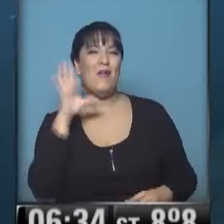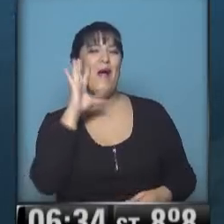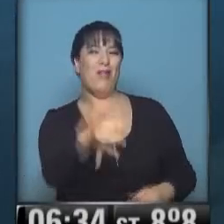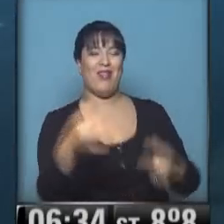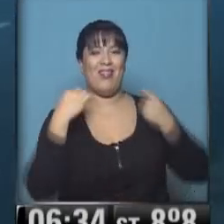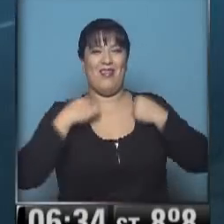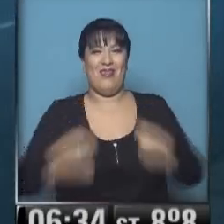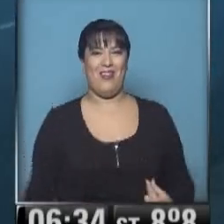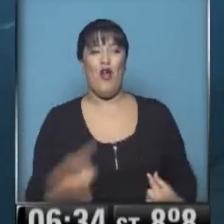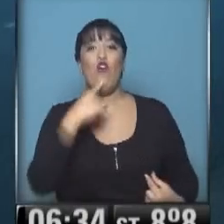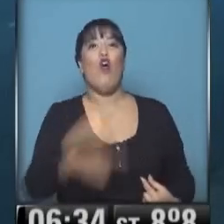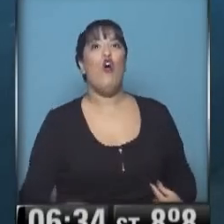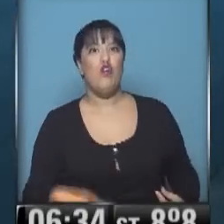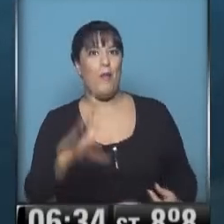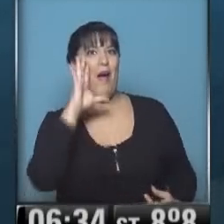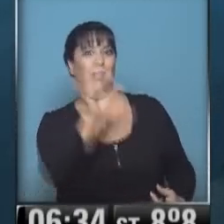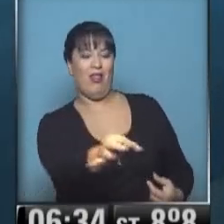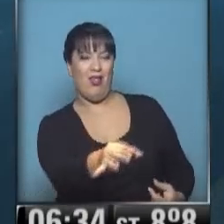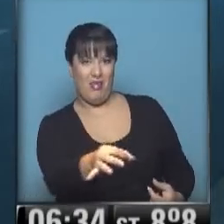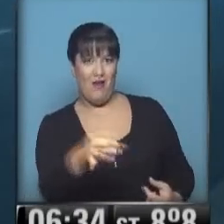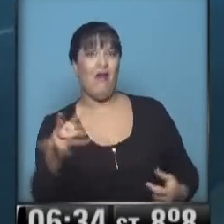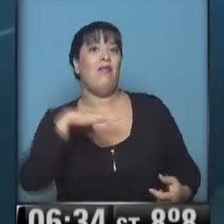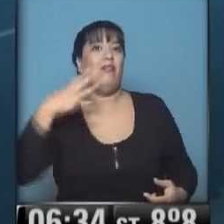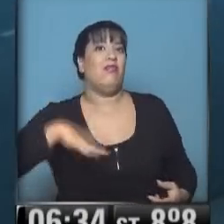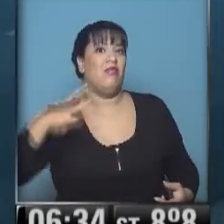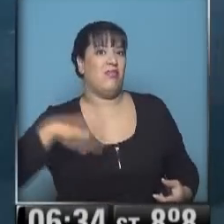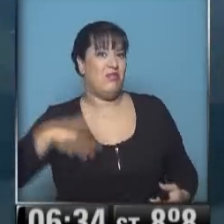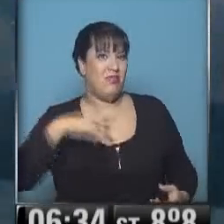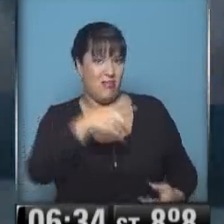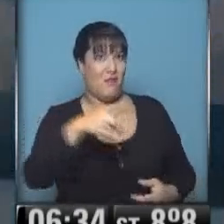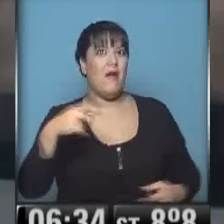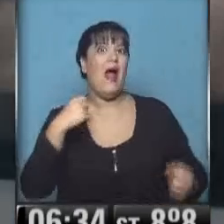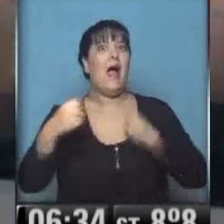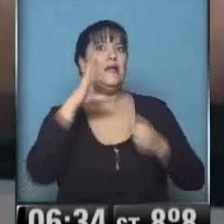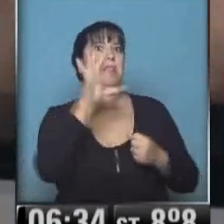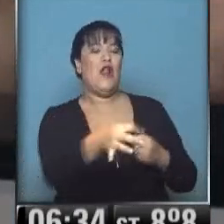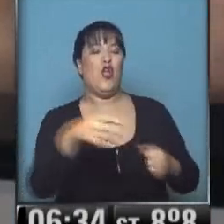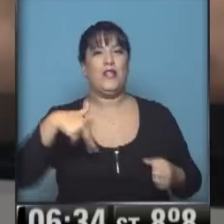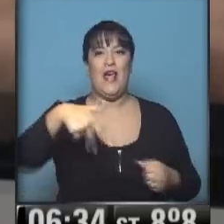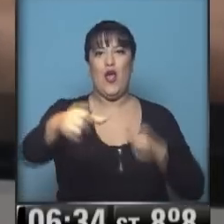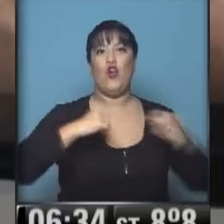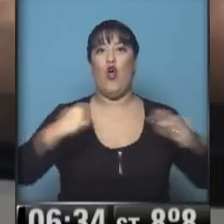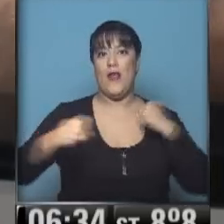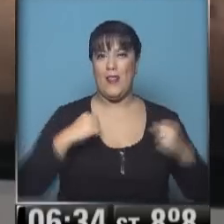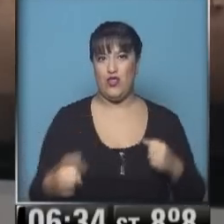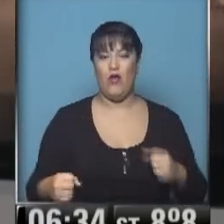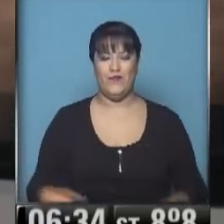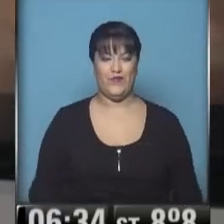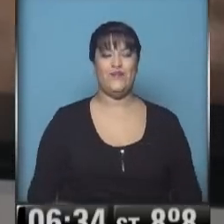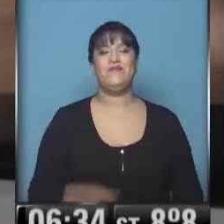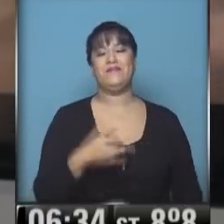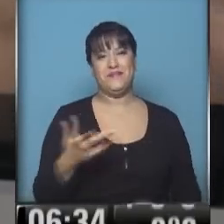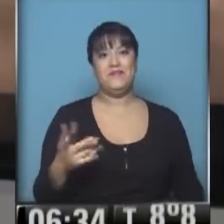fluorescentes, porque... ¿Un chaleco refractario? Exacto, algo así, para que se note que está corriendo por la calle, viste. Efectivamente. Bueno,